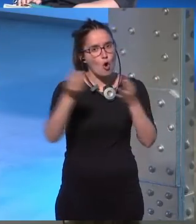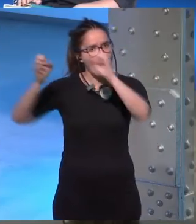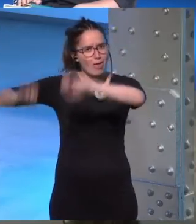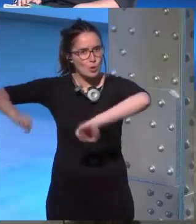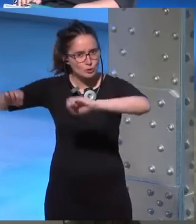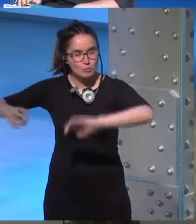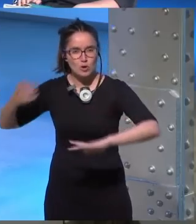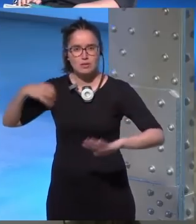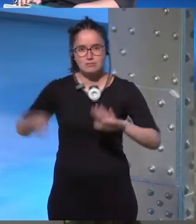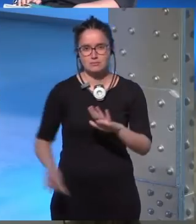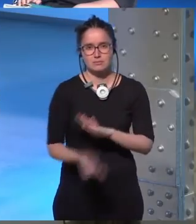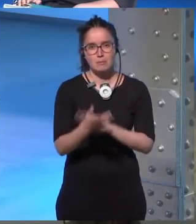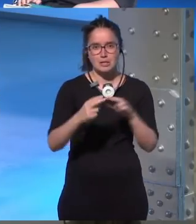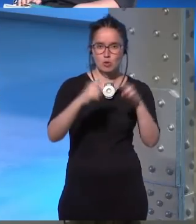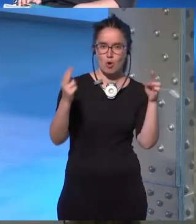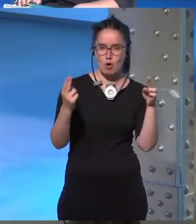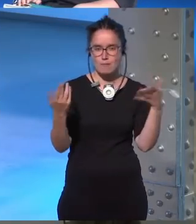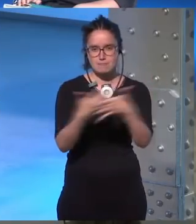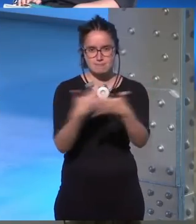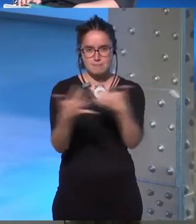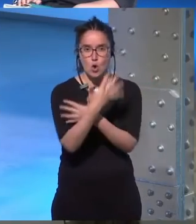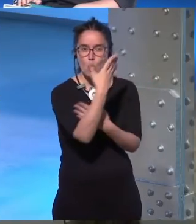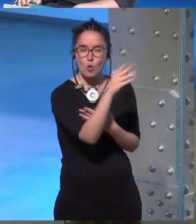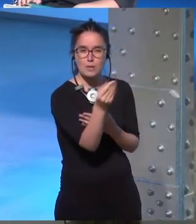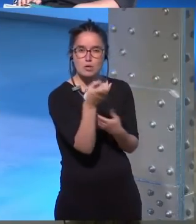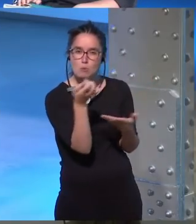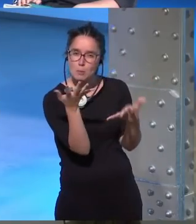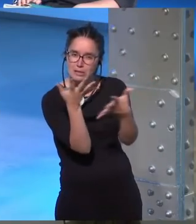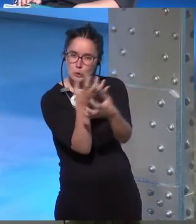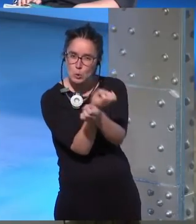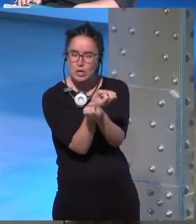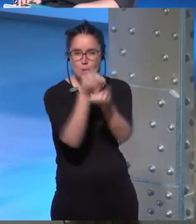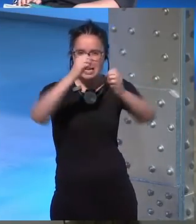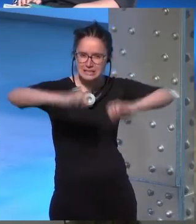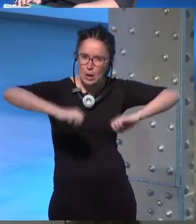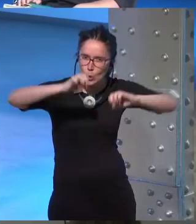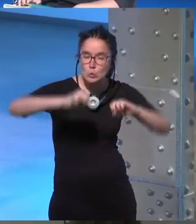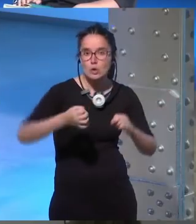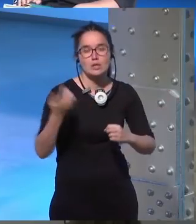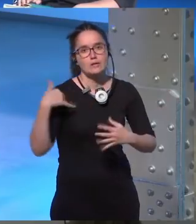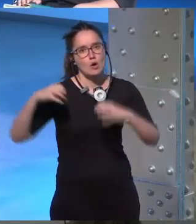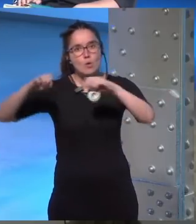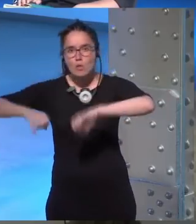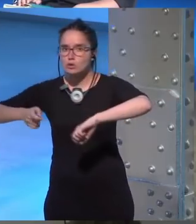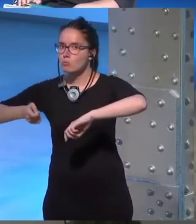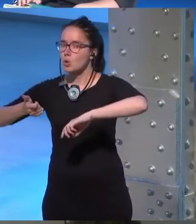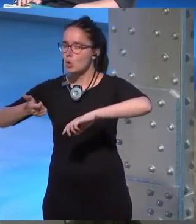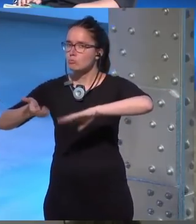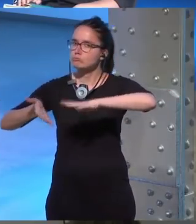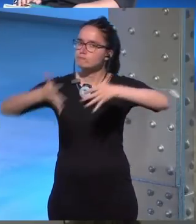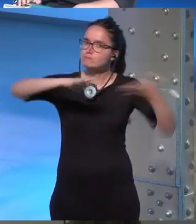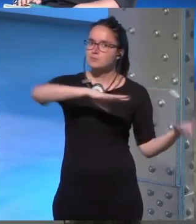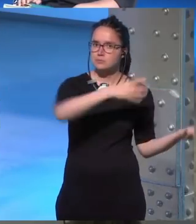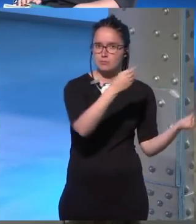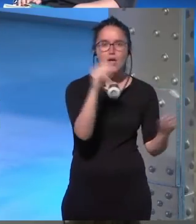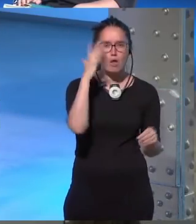pero ya están surgiendo más puentes también ya tenemos un juvenil un poquito más oscurillo un poquito más adulto y también tenemos un adulto en